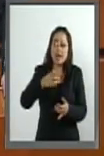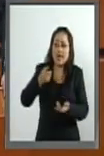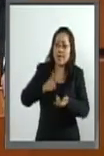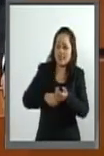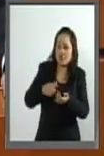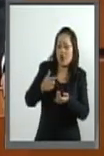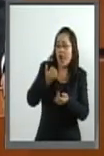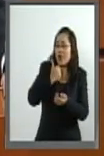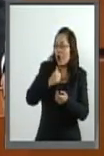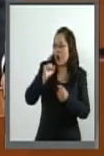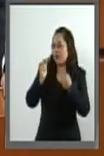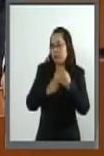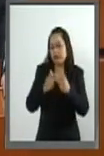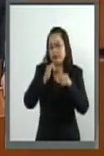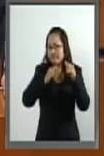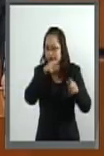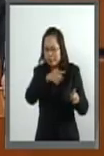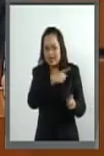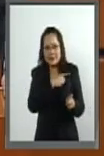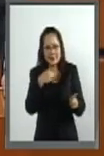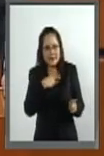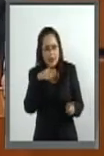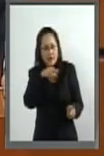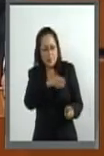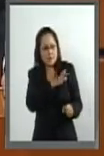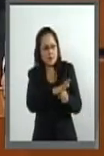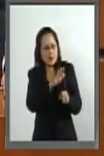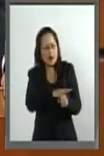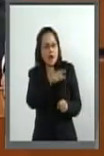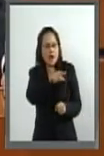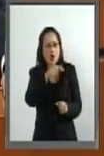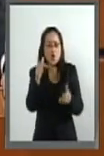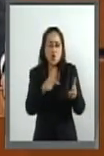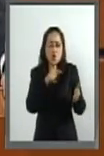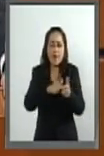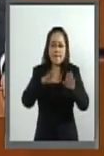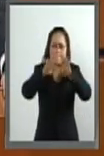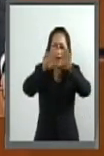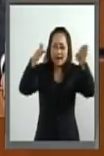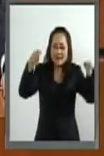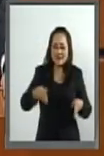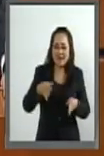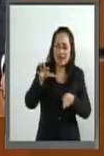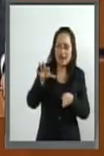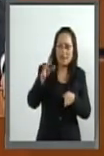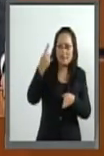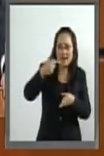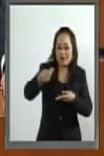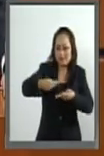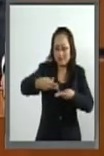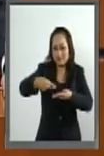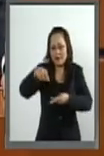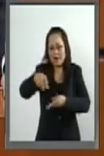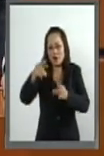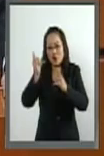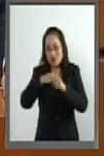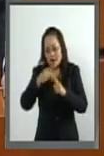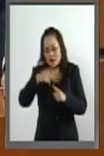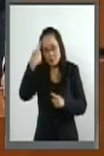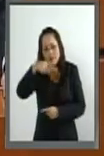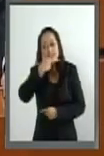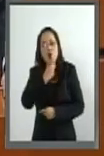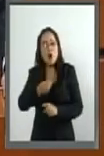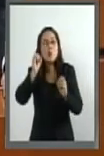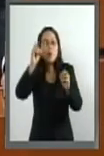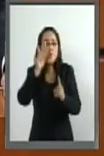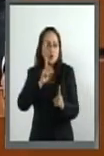alcohólicas, deben de tener una máquina expendedora de condones, tanto femeninos